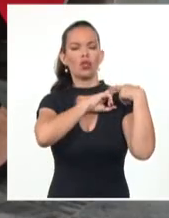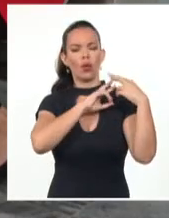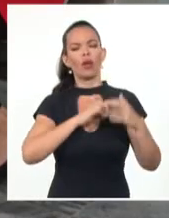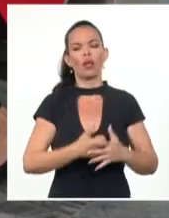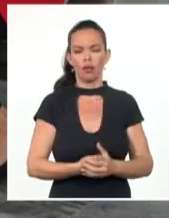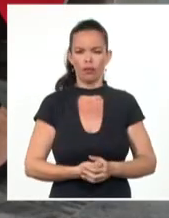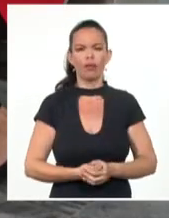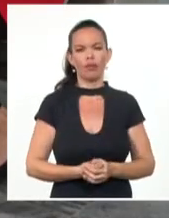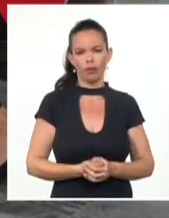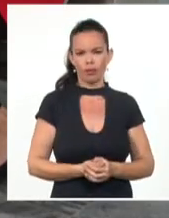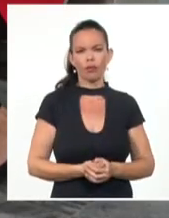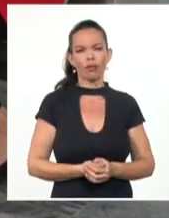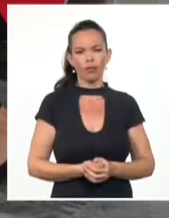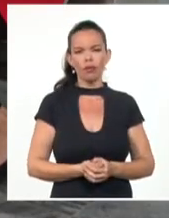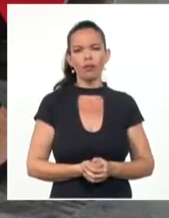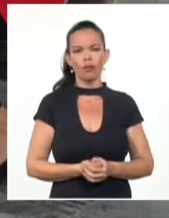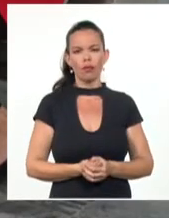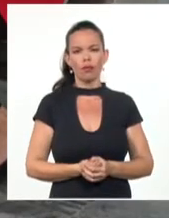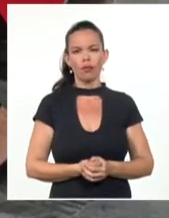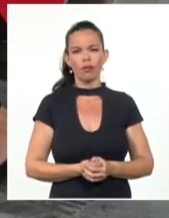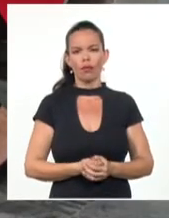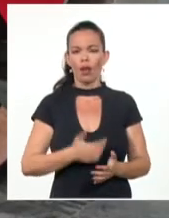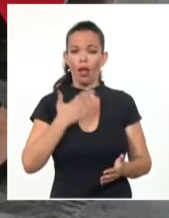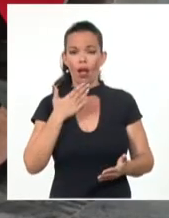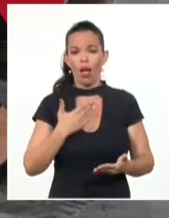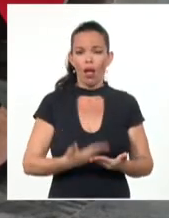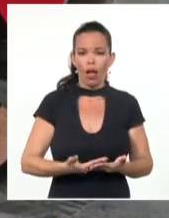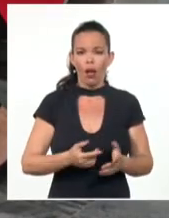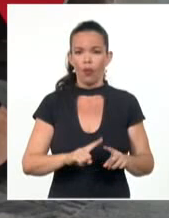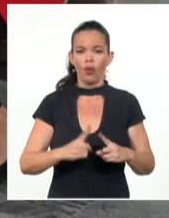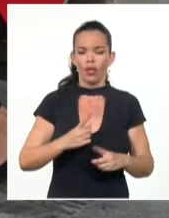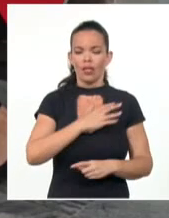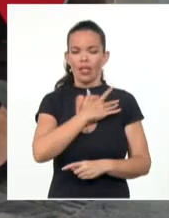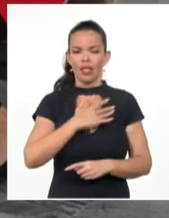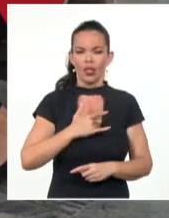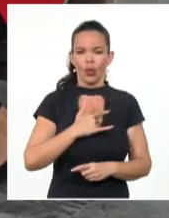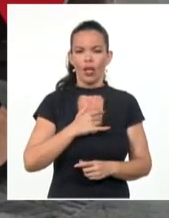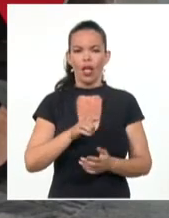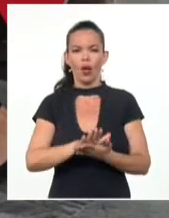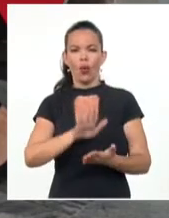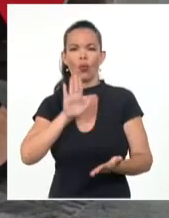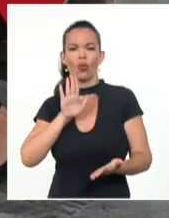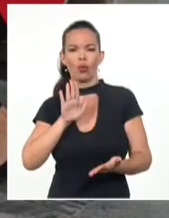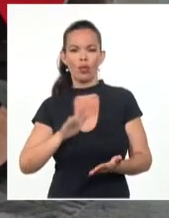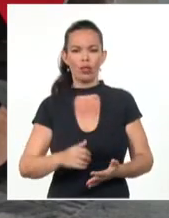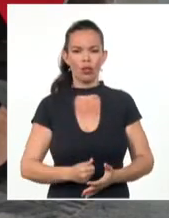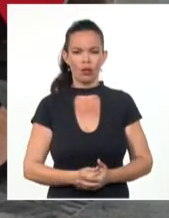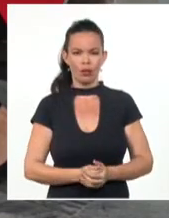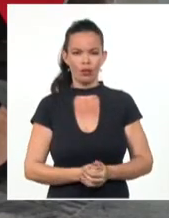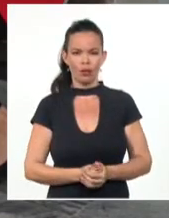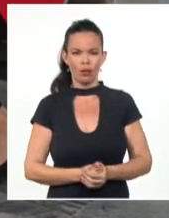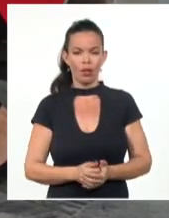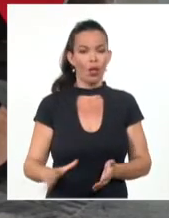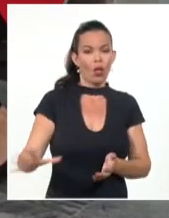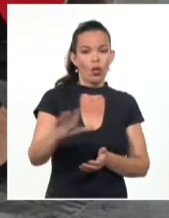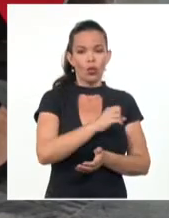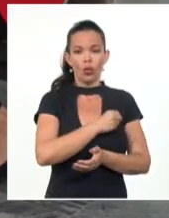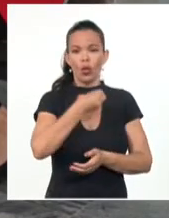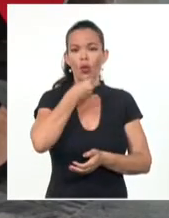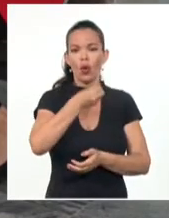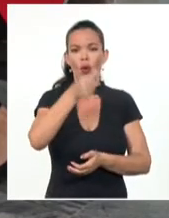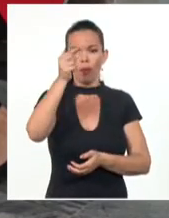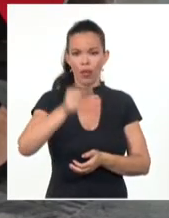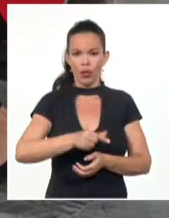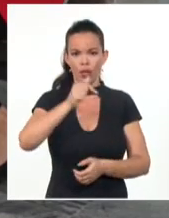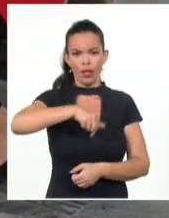Y uno se asombra de la humildad y el compromiso con que los periodistas cubanos han